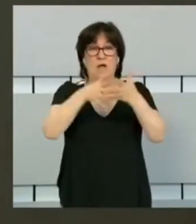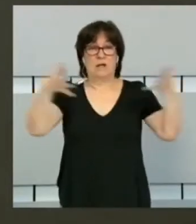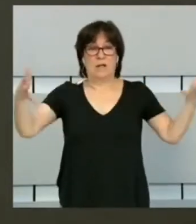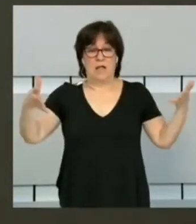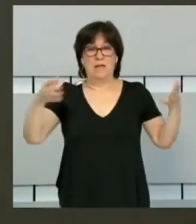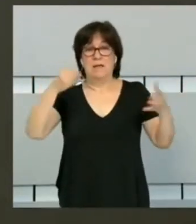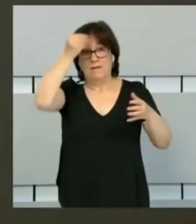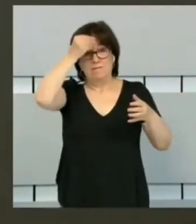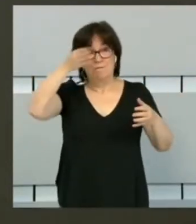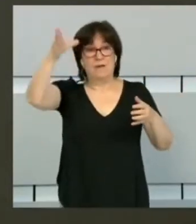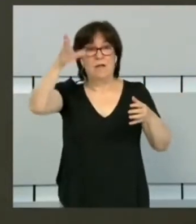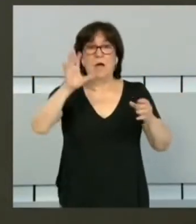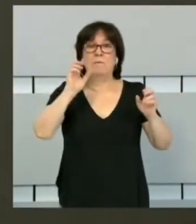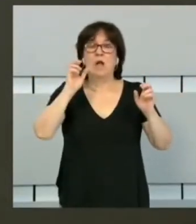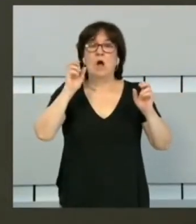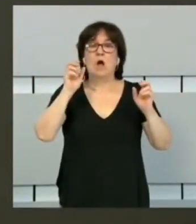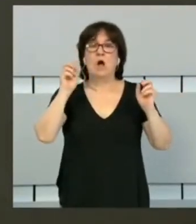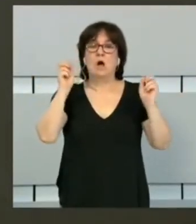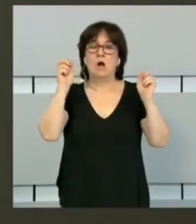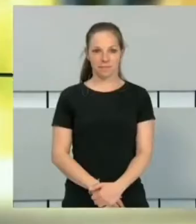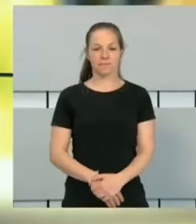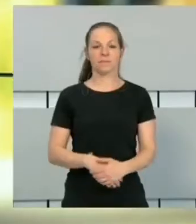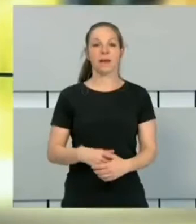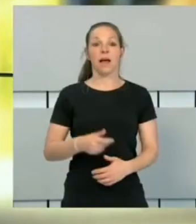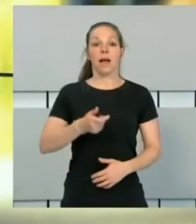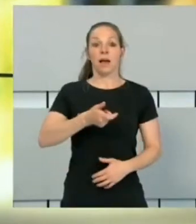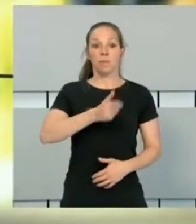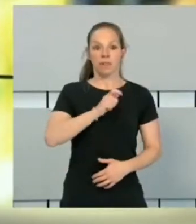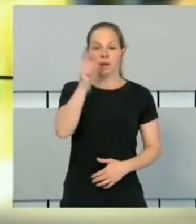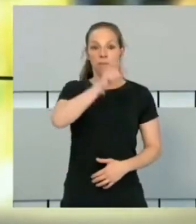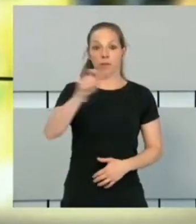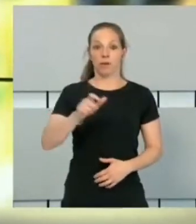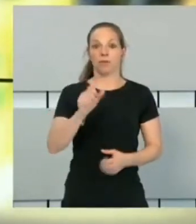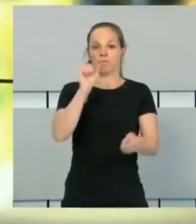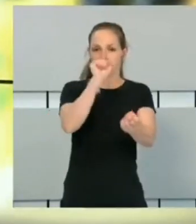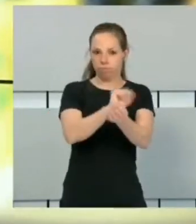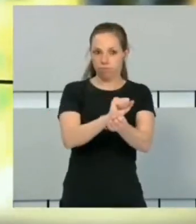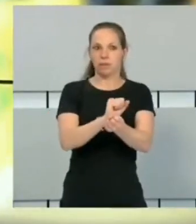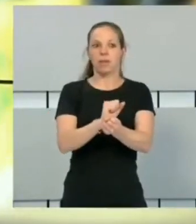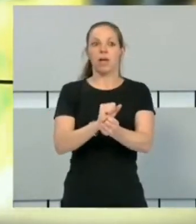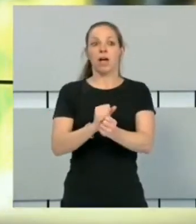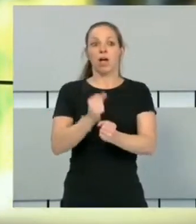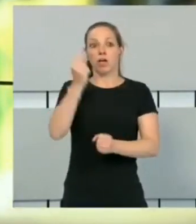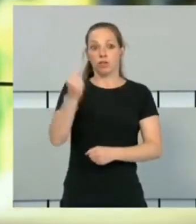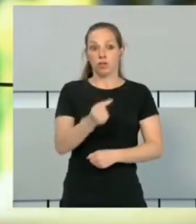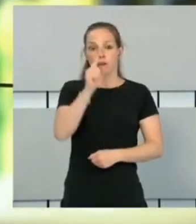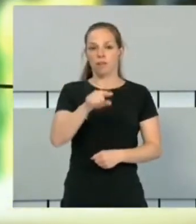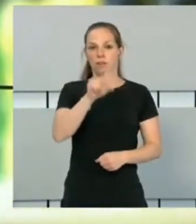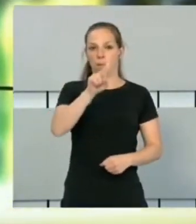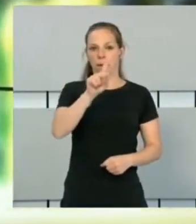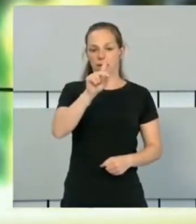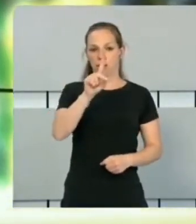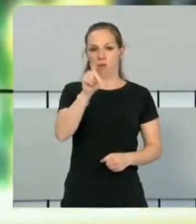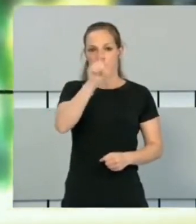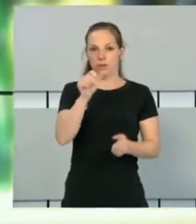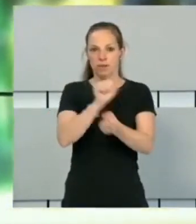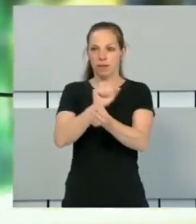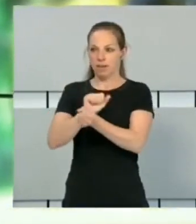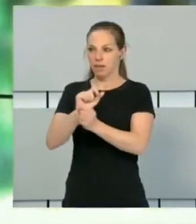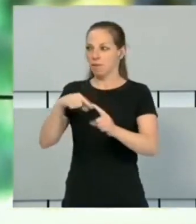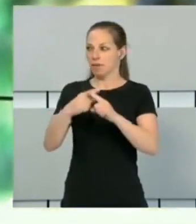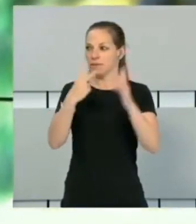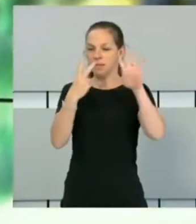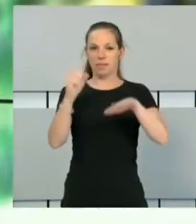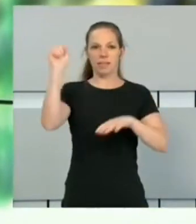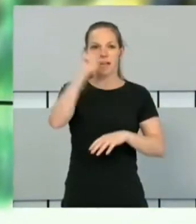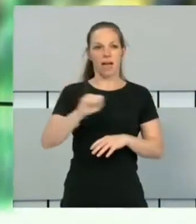escenario virtual, pero sin público. Los tres detenidos suman más de 121 arrestos y 70 años de prisión. Uno